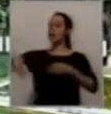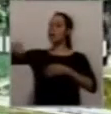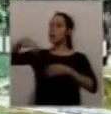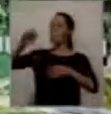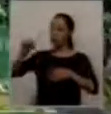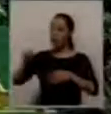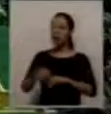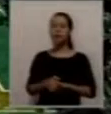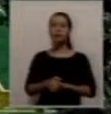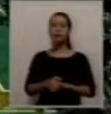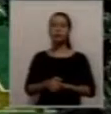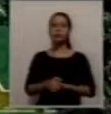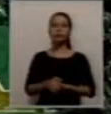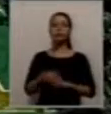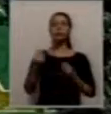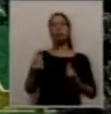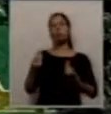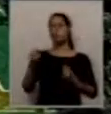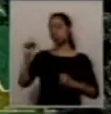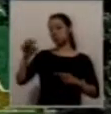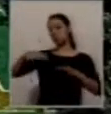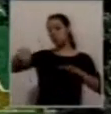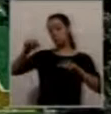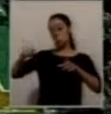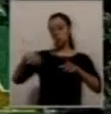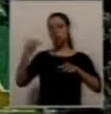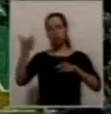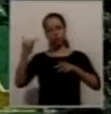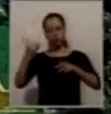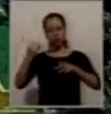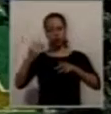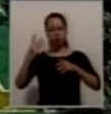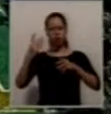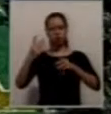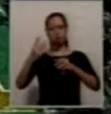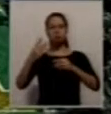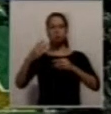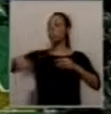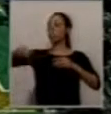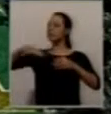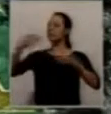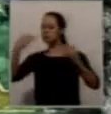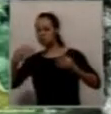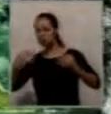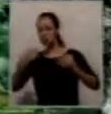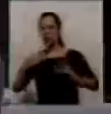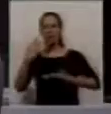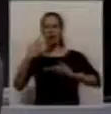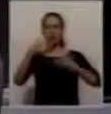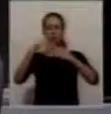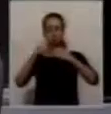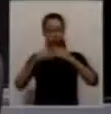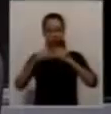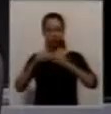y bueno, porque un predio que reúne las condiciones más que suficientes como para lograrlo. ¿Y qué debería tener ese